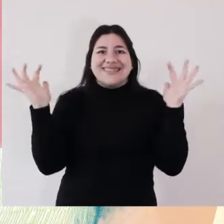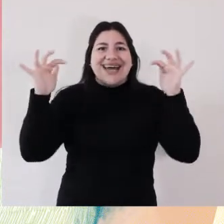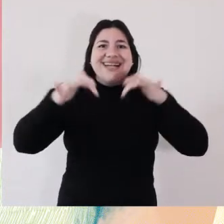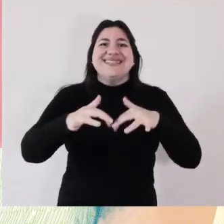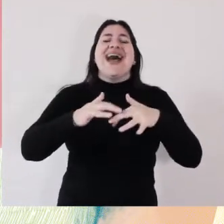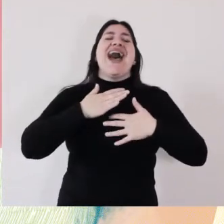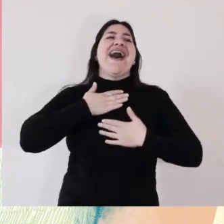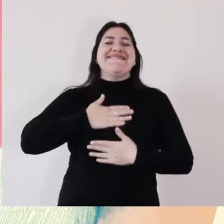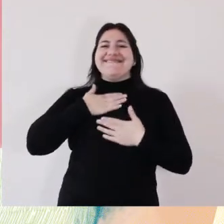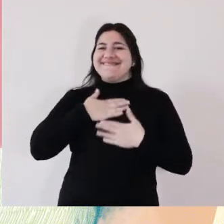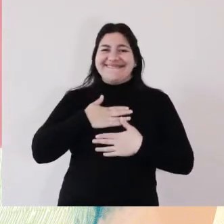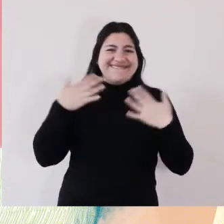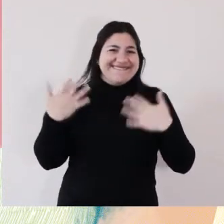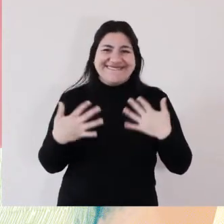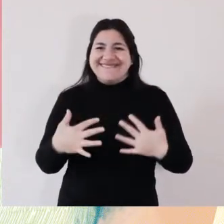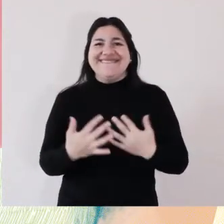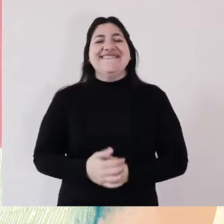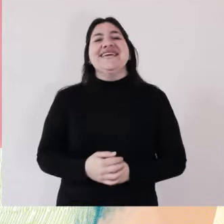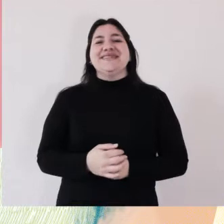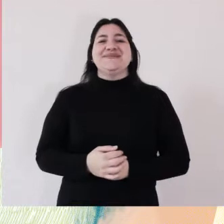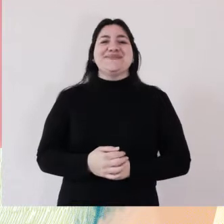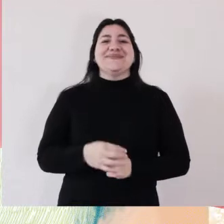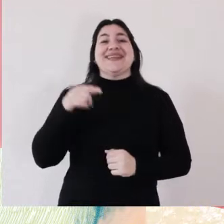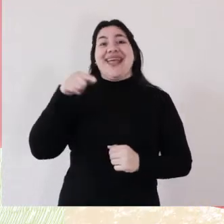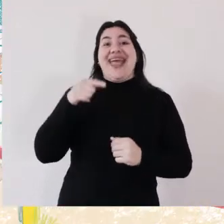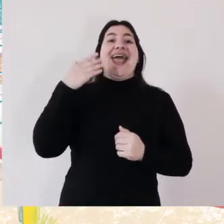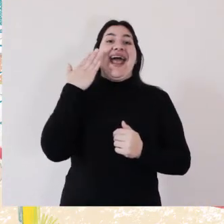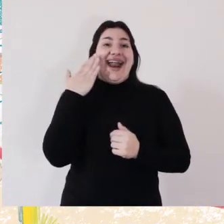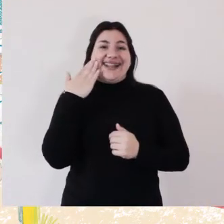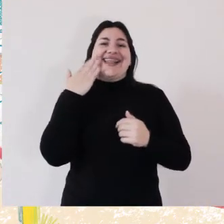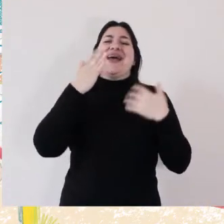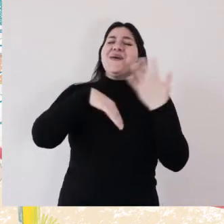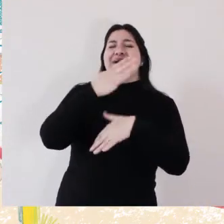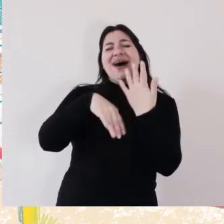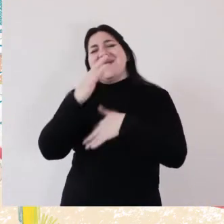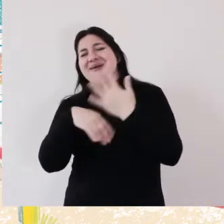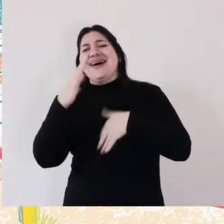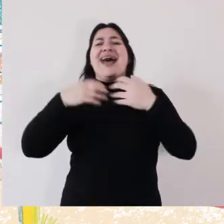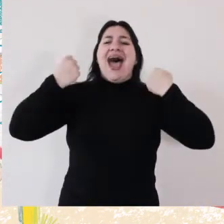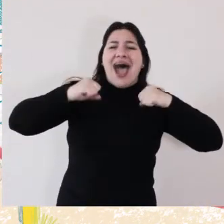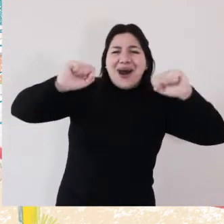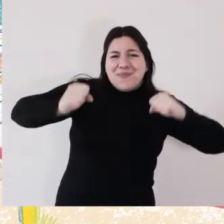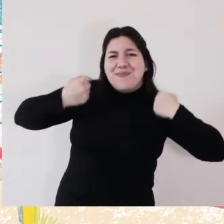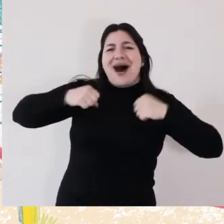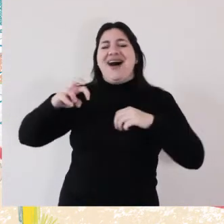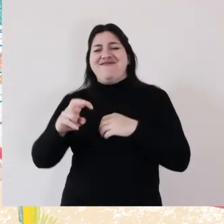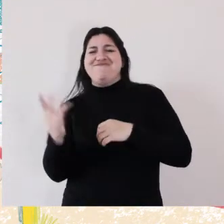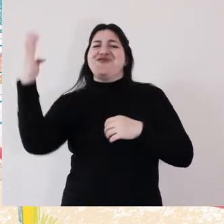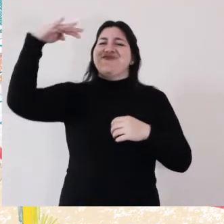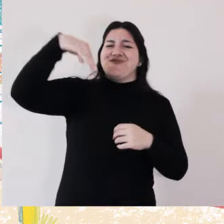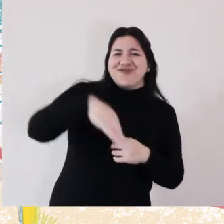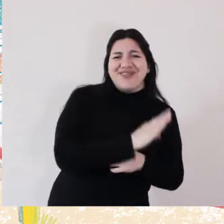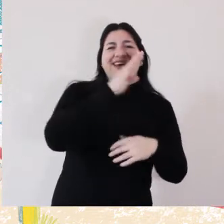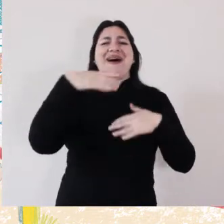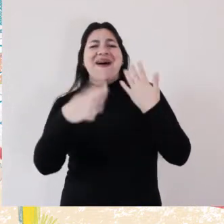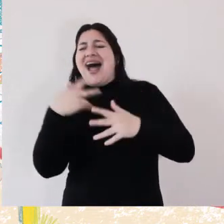presencialidad en el jardín de infantes. La tarde, entre hamacas y toboganes, se